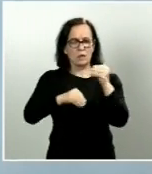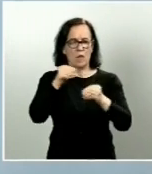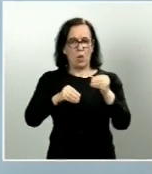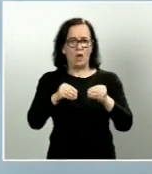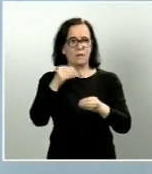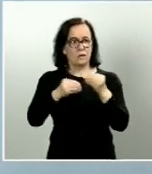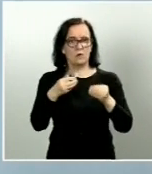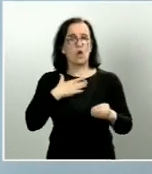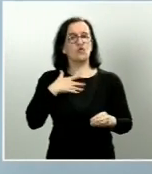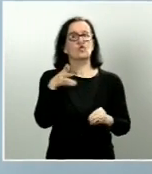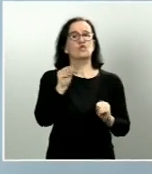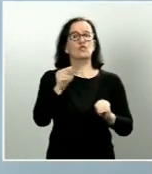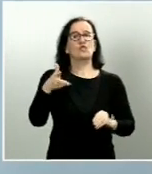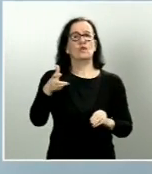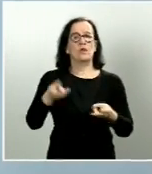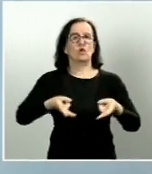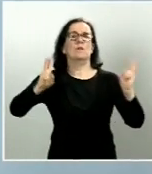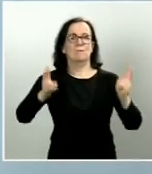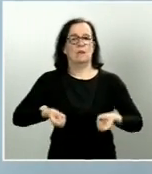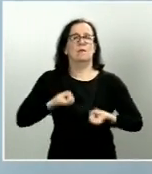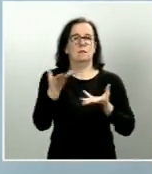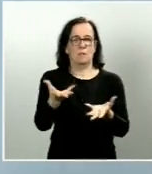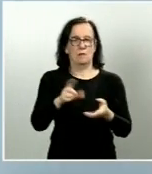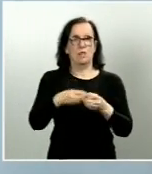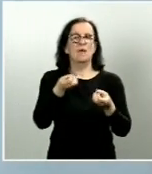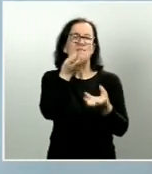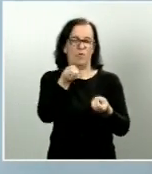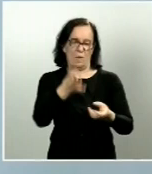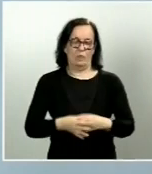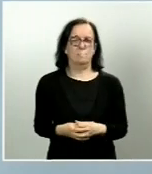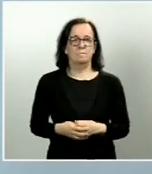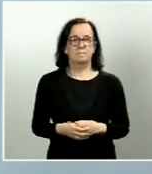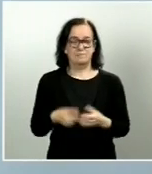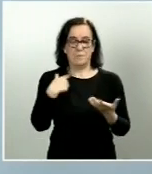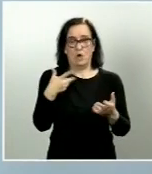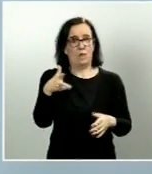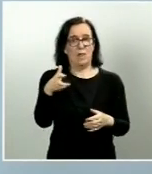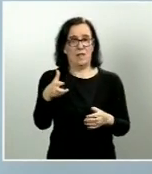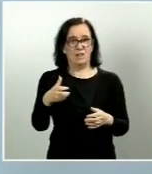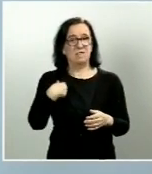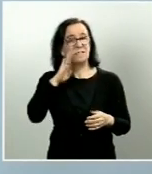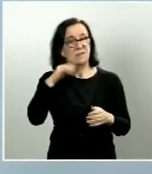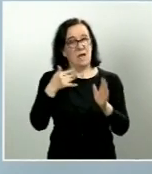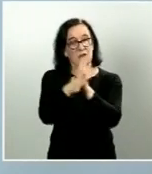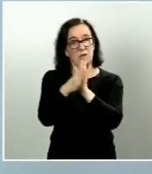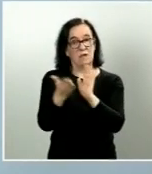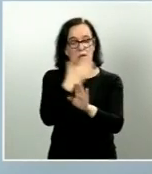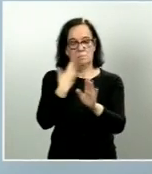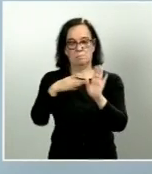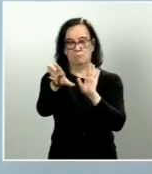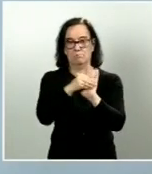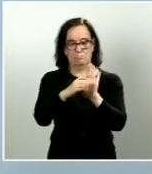sus derechos de libertad de expresión y de información, que son los derechos que, como he dicho antes, están reconocidos en nuestra